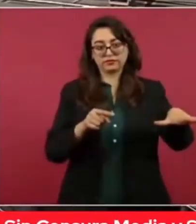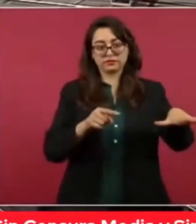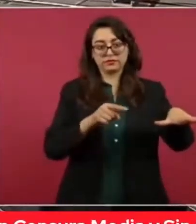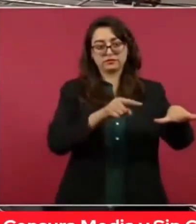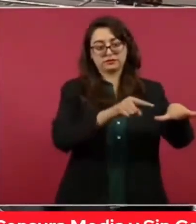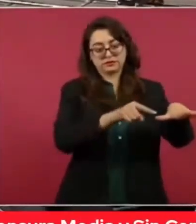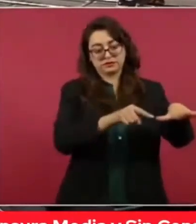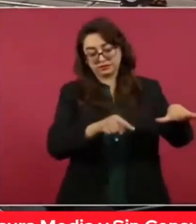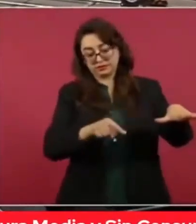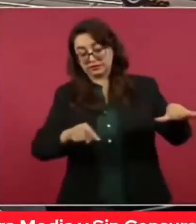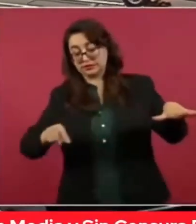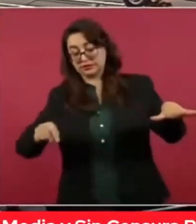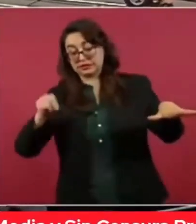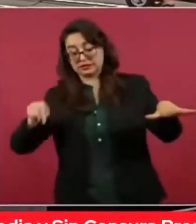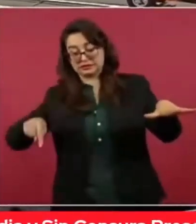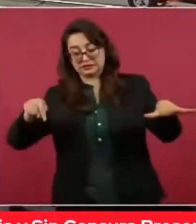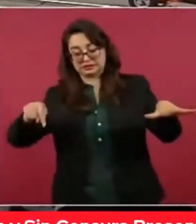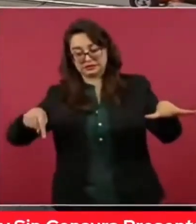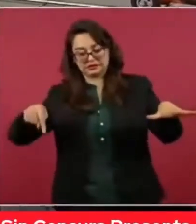Hacia Chetumal.